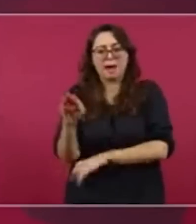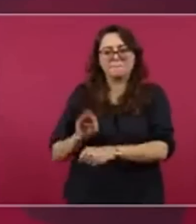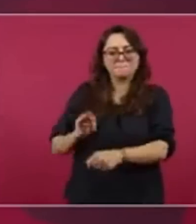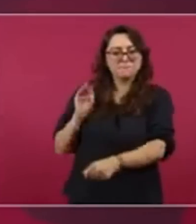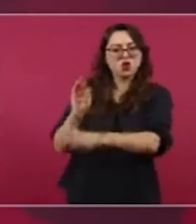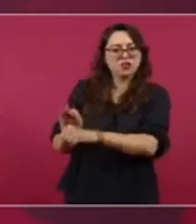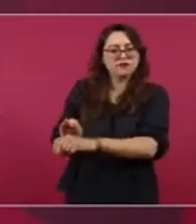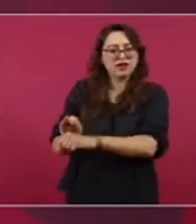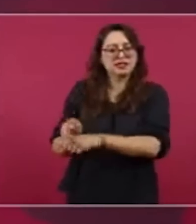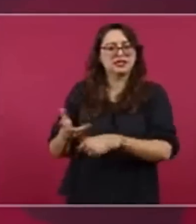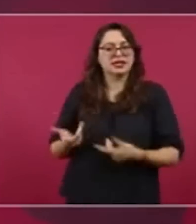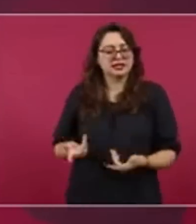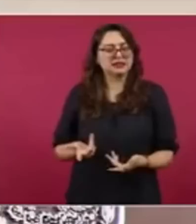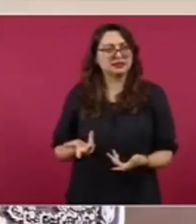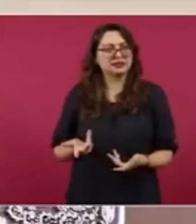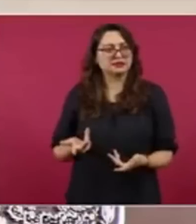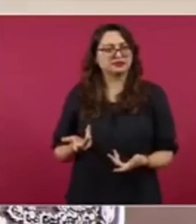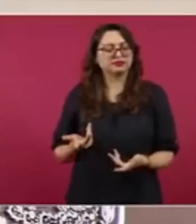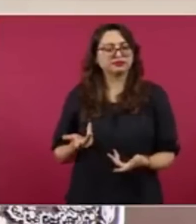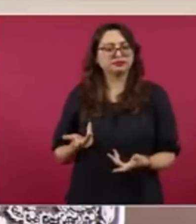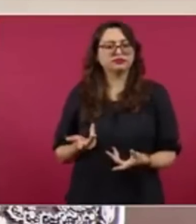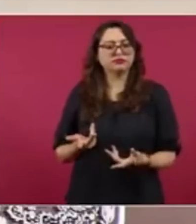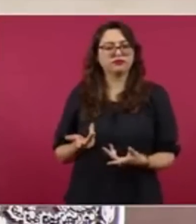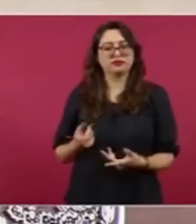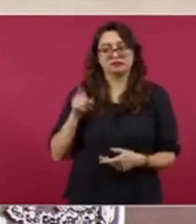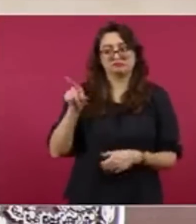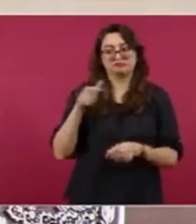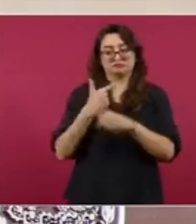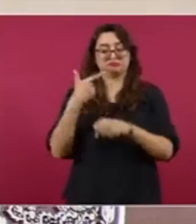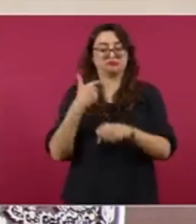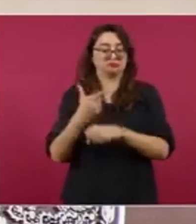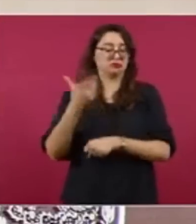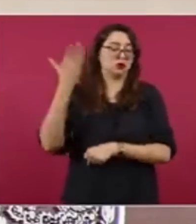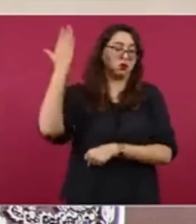confrontación que hubo en Guatemala,